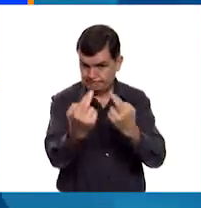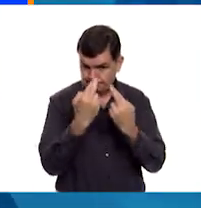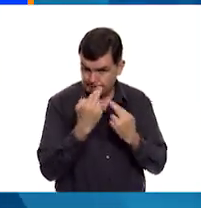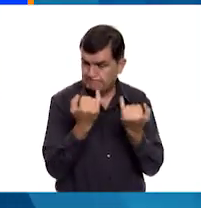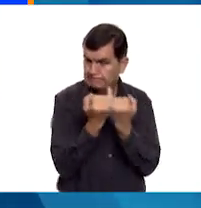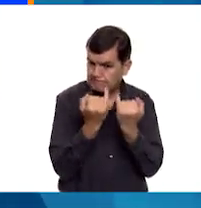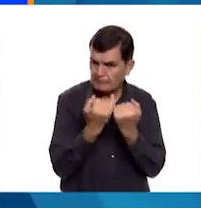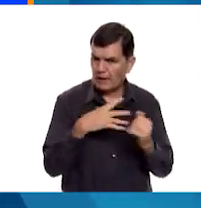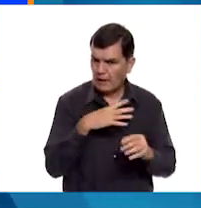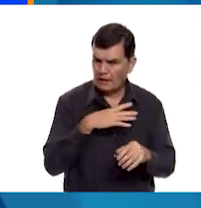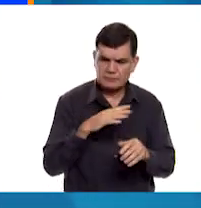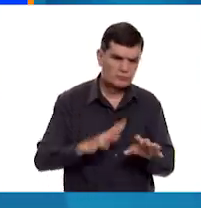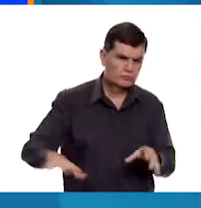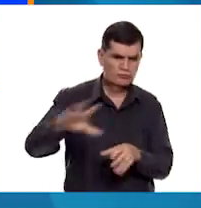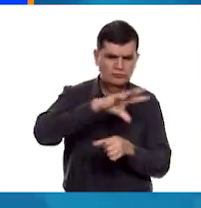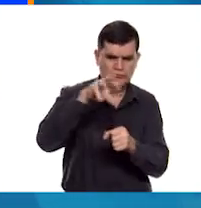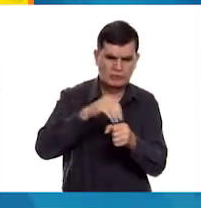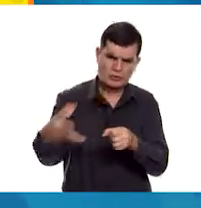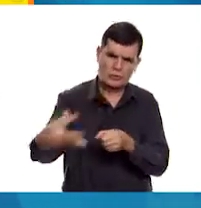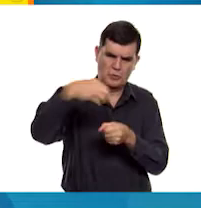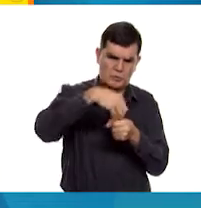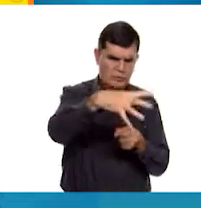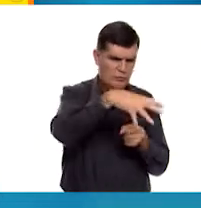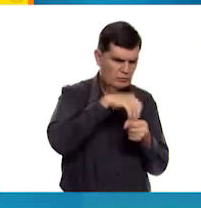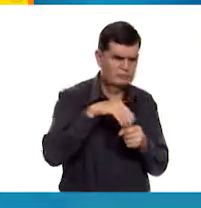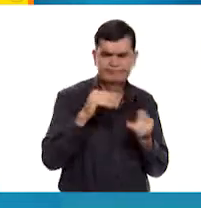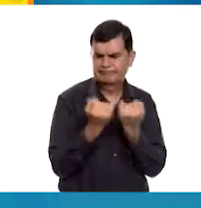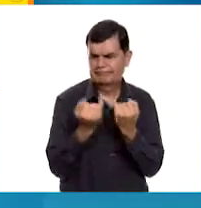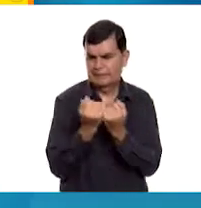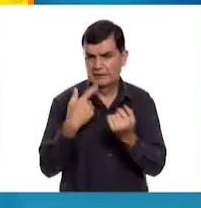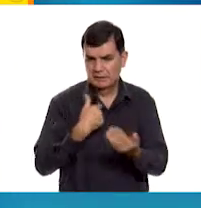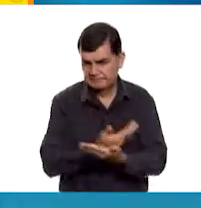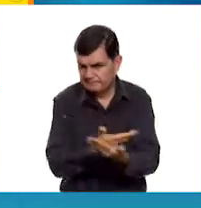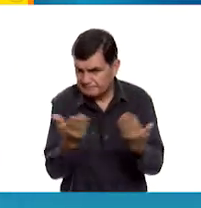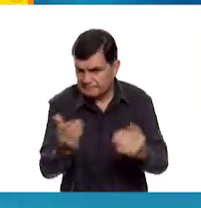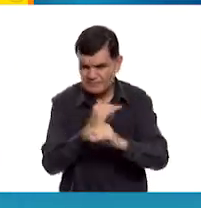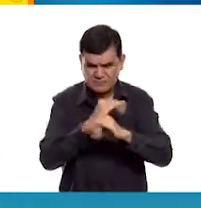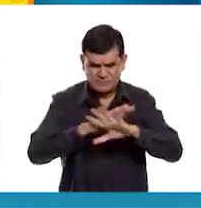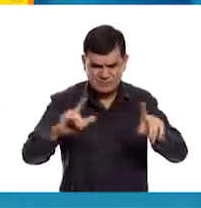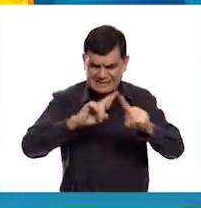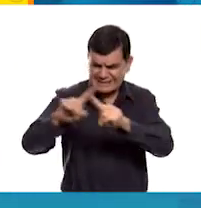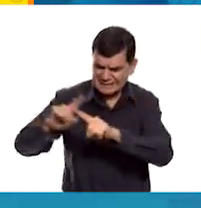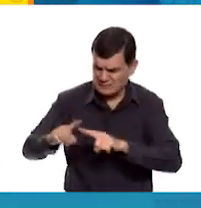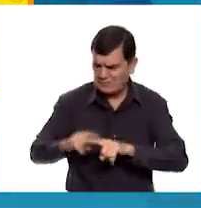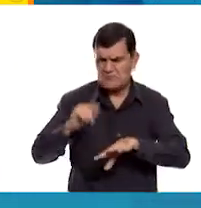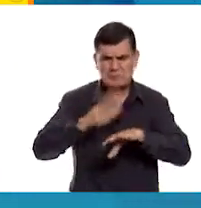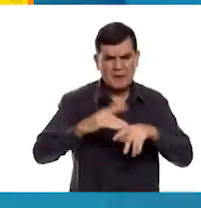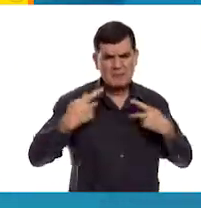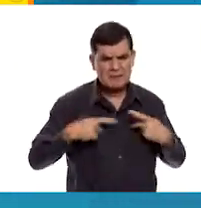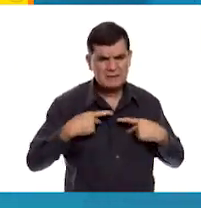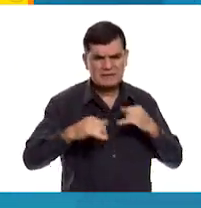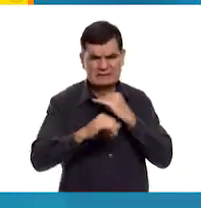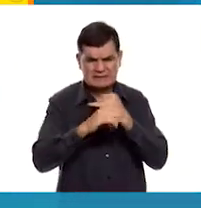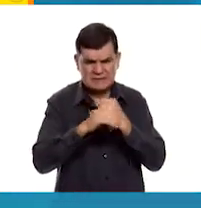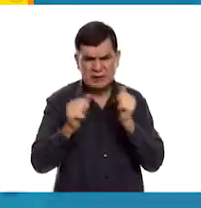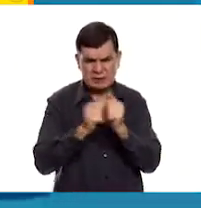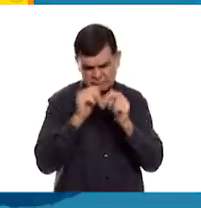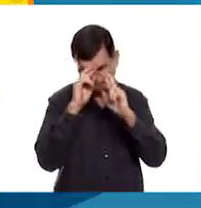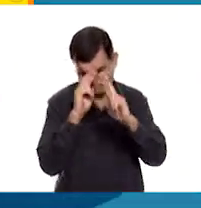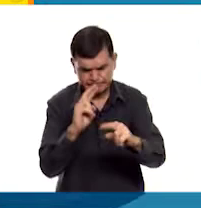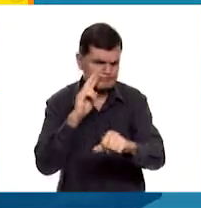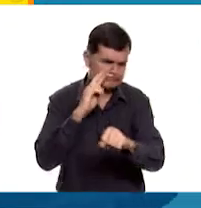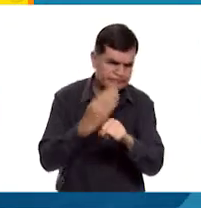lograr una verdadera inclusión digital. No olvides compartir esta valiosa información con otros cibernautas respetuosos y